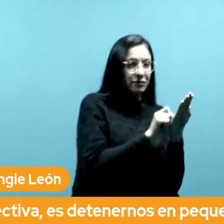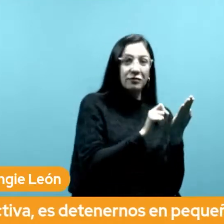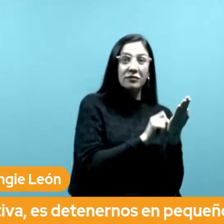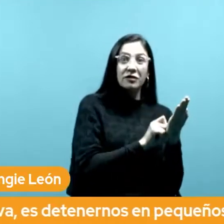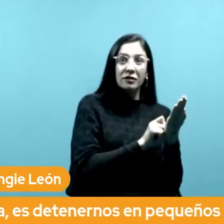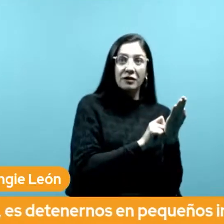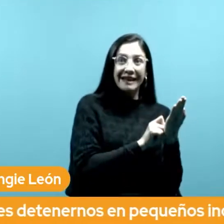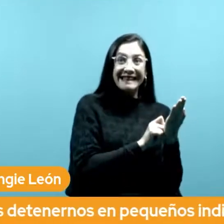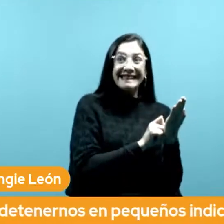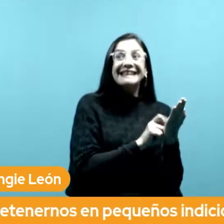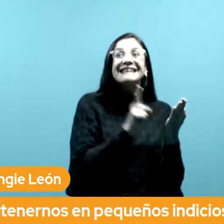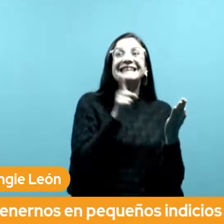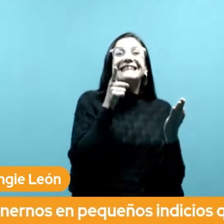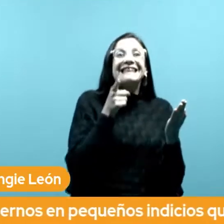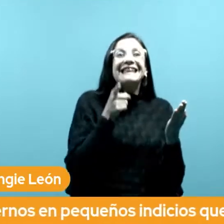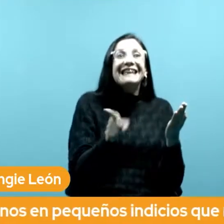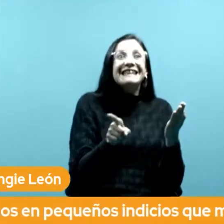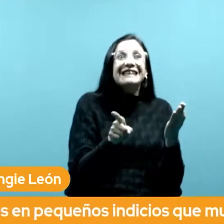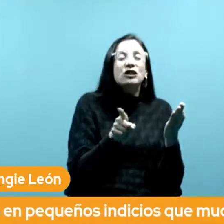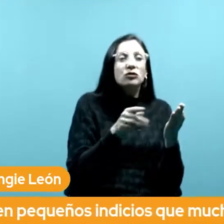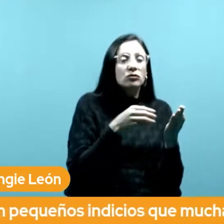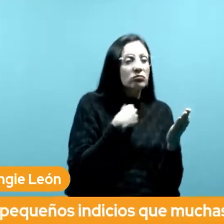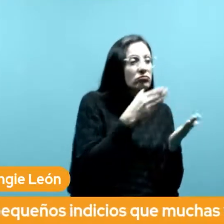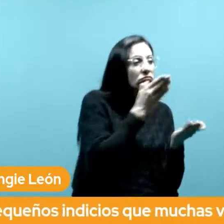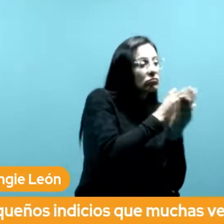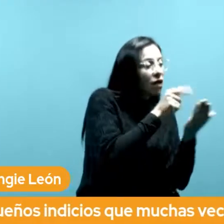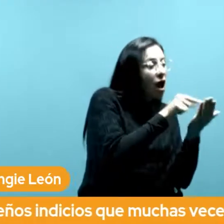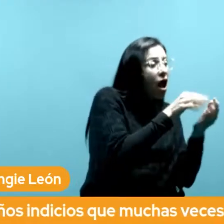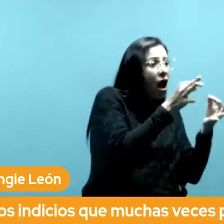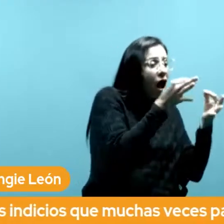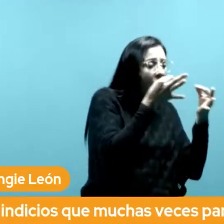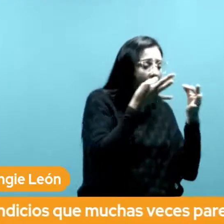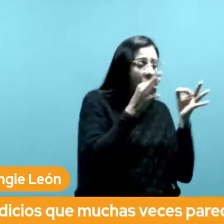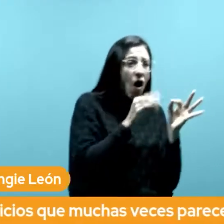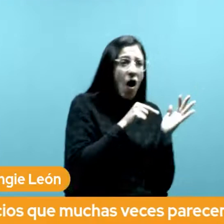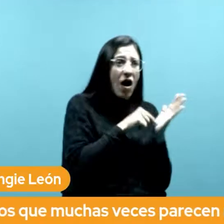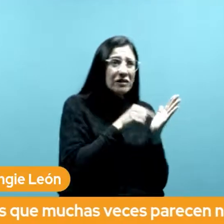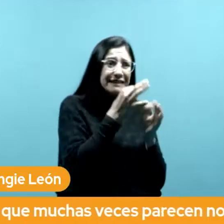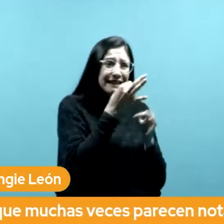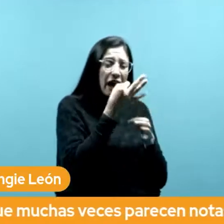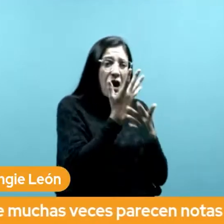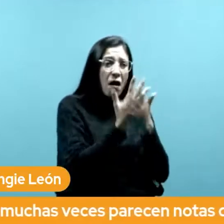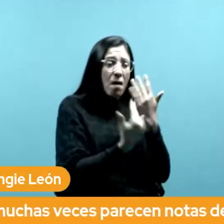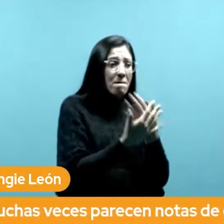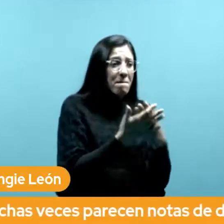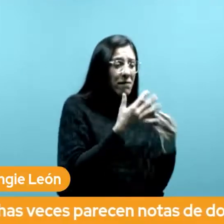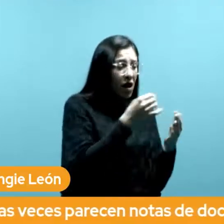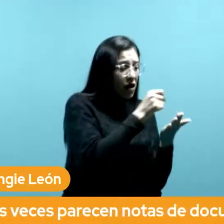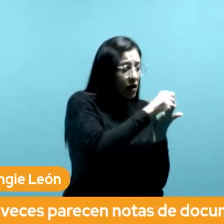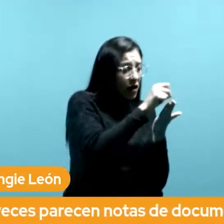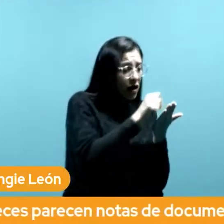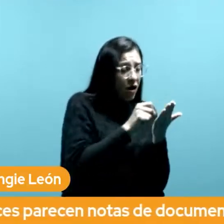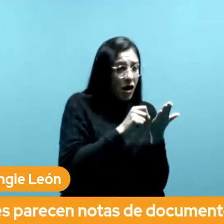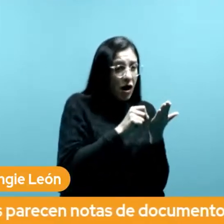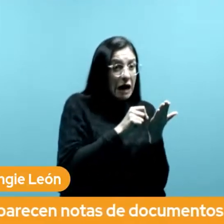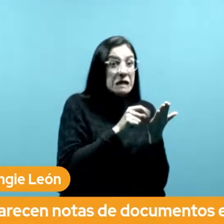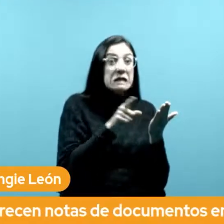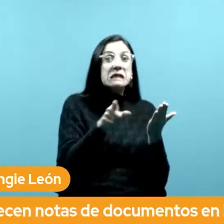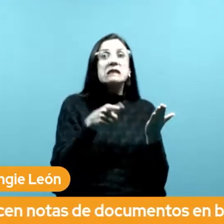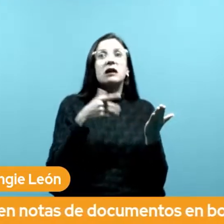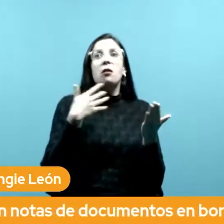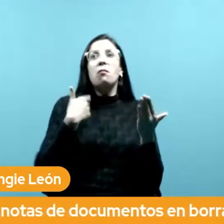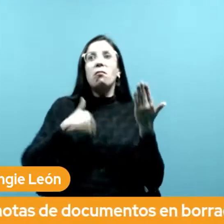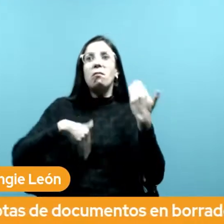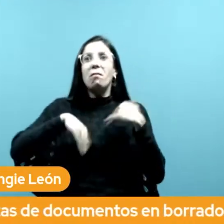un una forma de de proceder eh que que puede dar lugar a